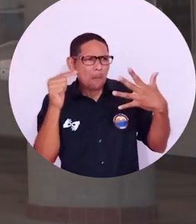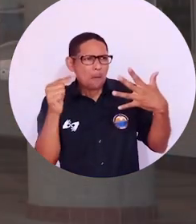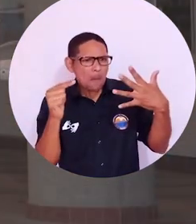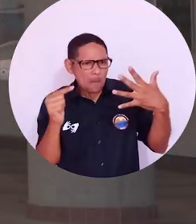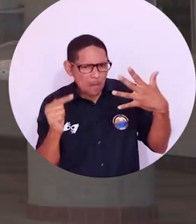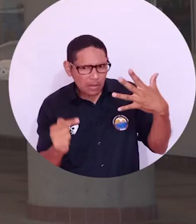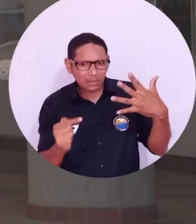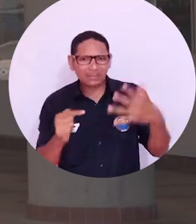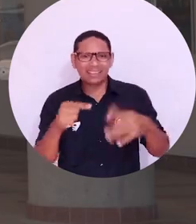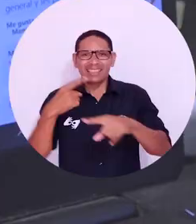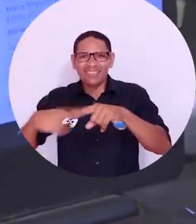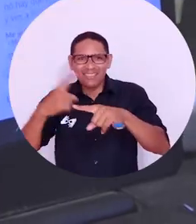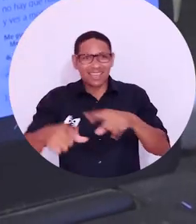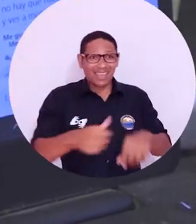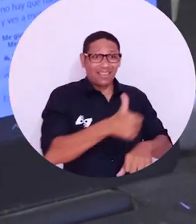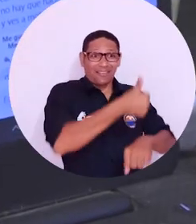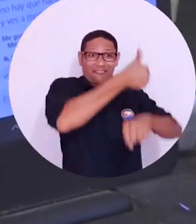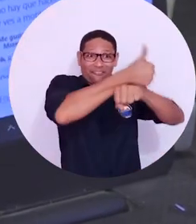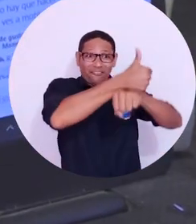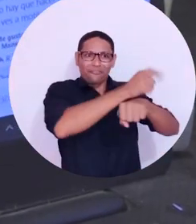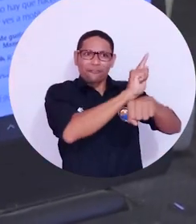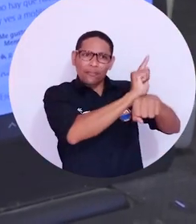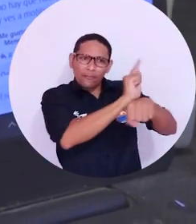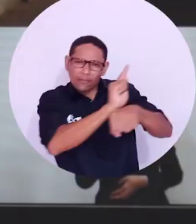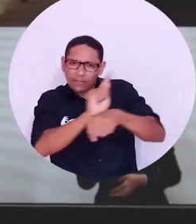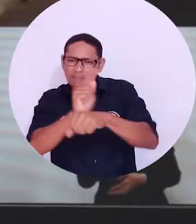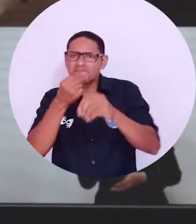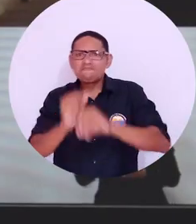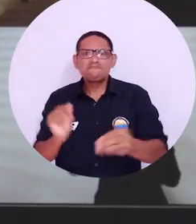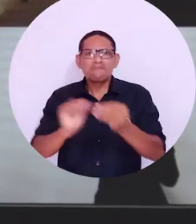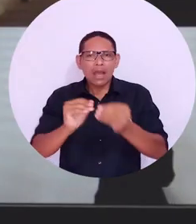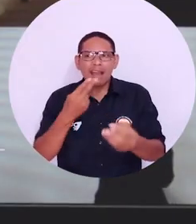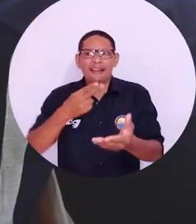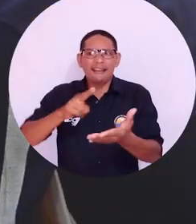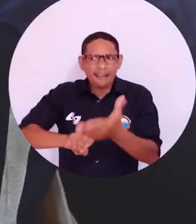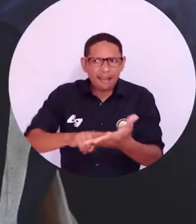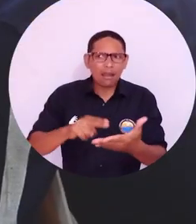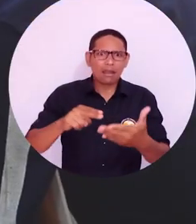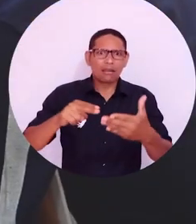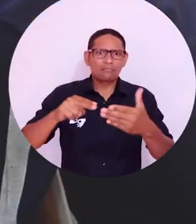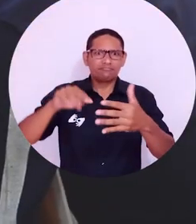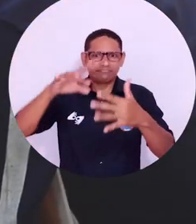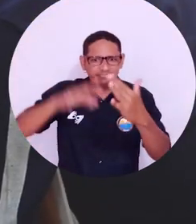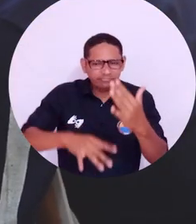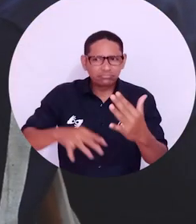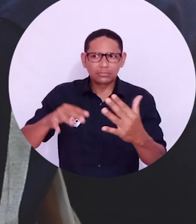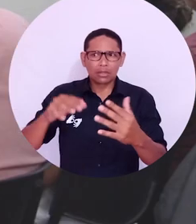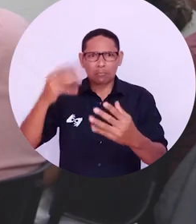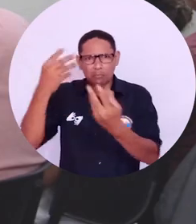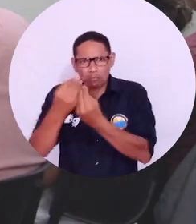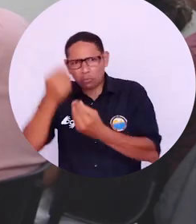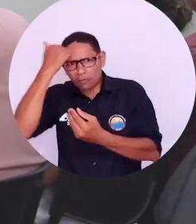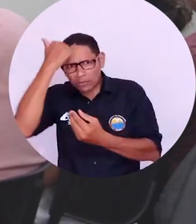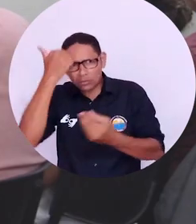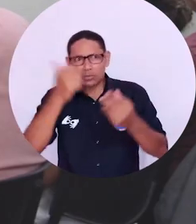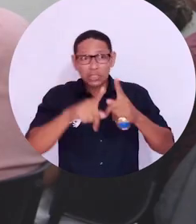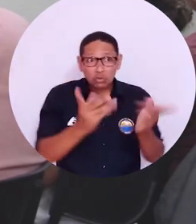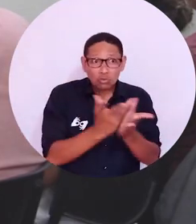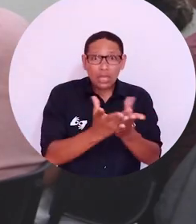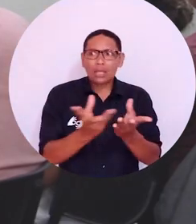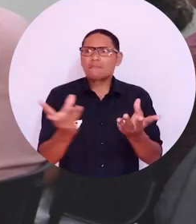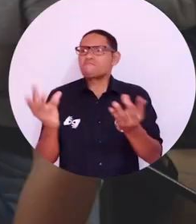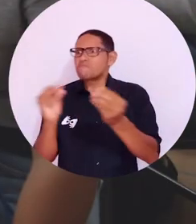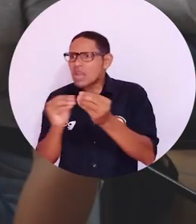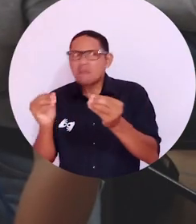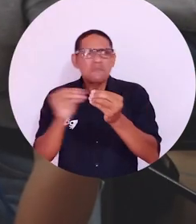en todos los elementos que aportaron no solo los decanos de las facultades, sino esas cartas que fueron remitidas formalmente por algunos profesores,